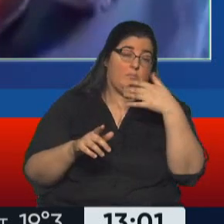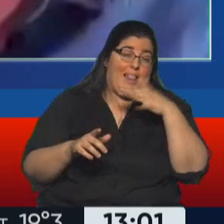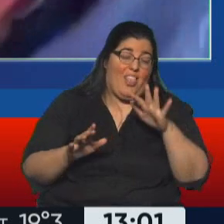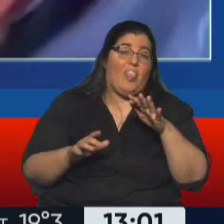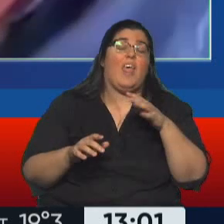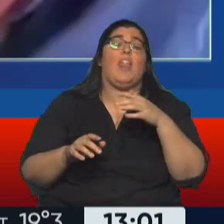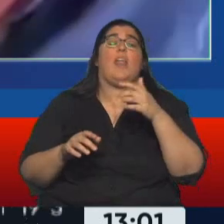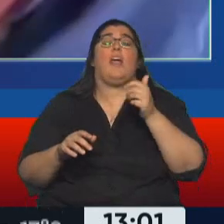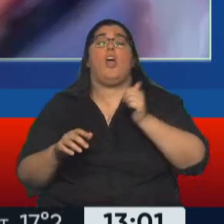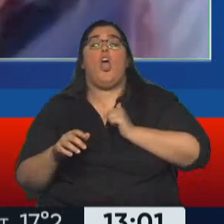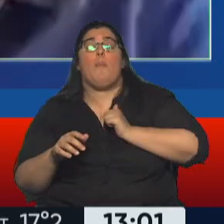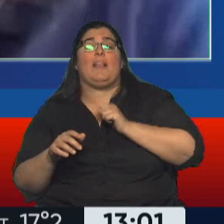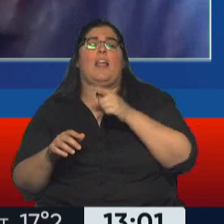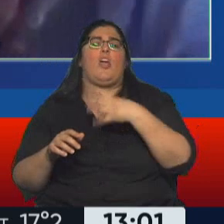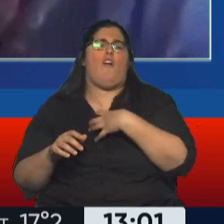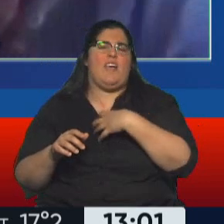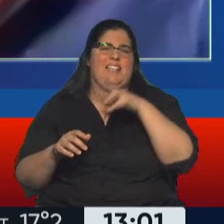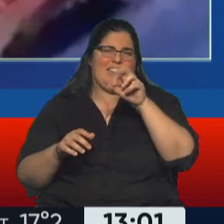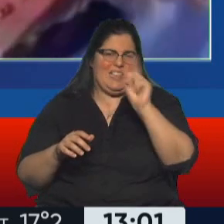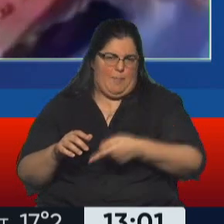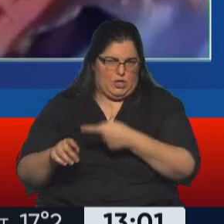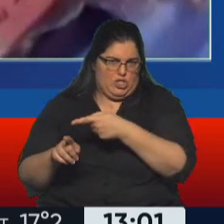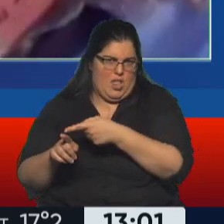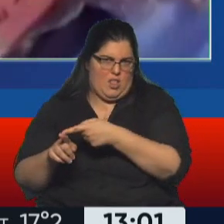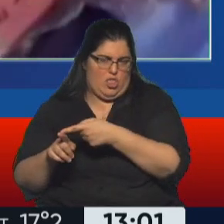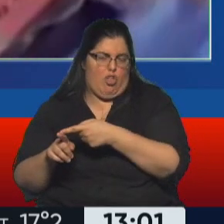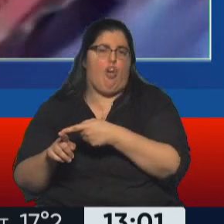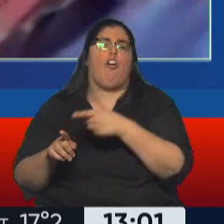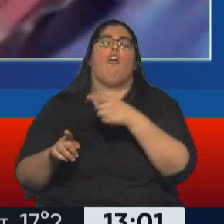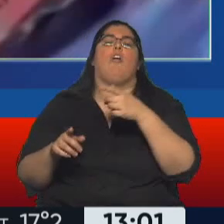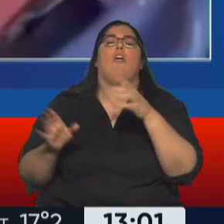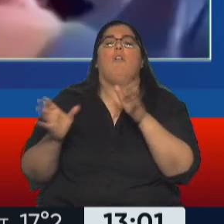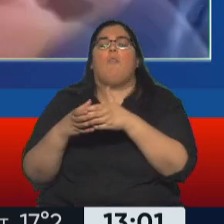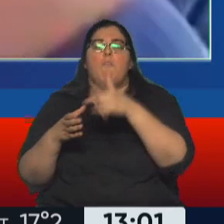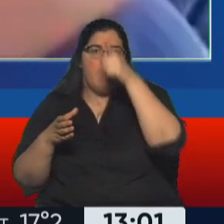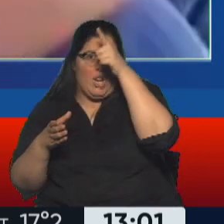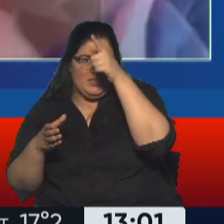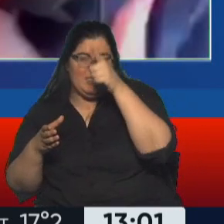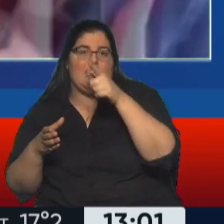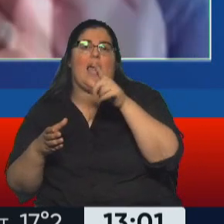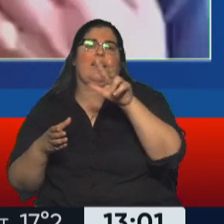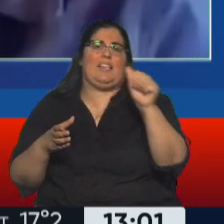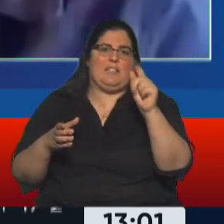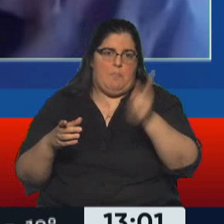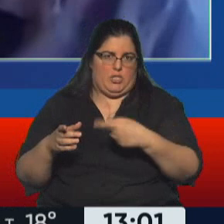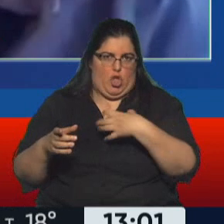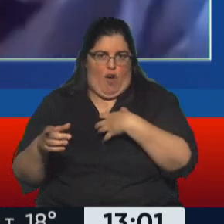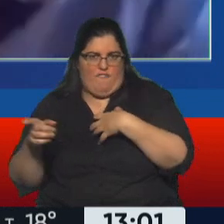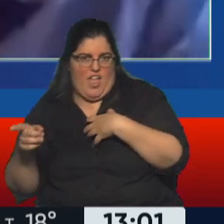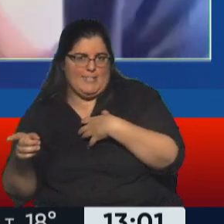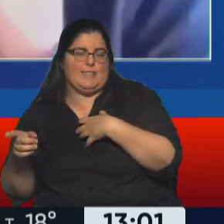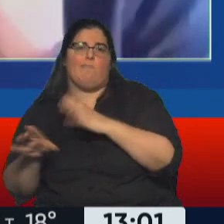confianza de la Policía de Investigaciones, 36%. Entonces, tampoco queda claro que